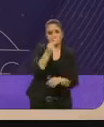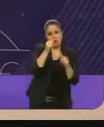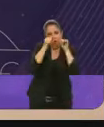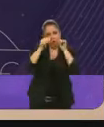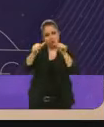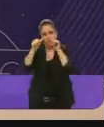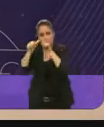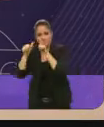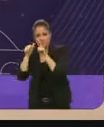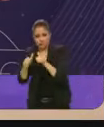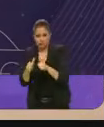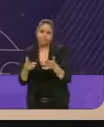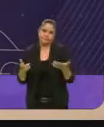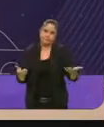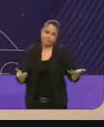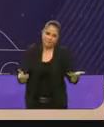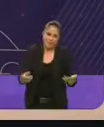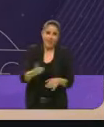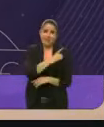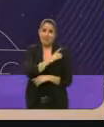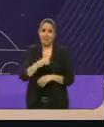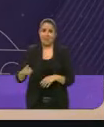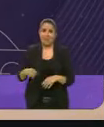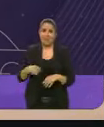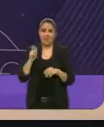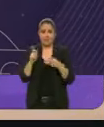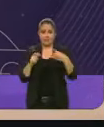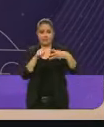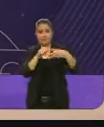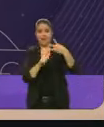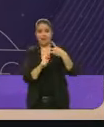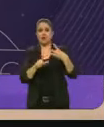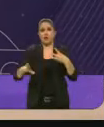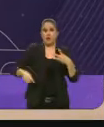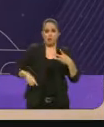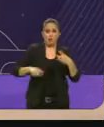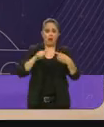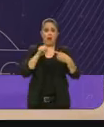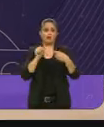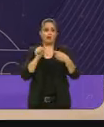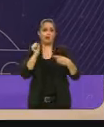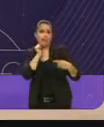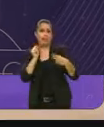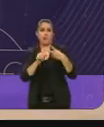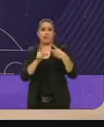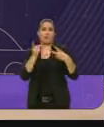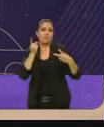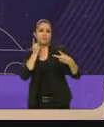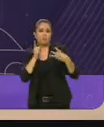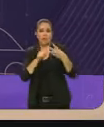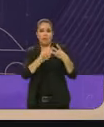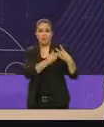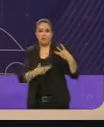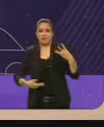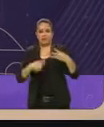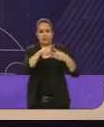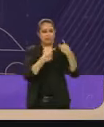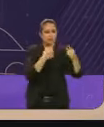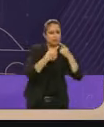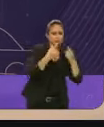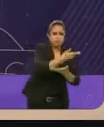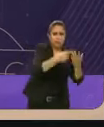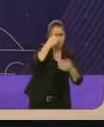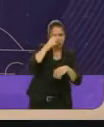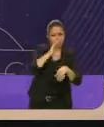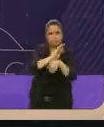Entonces, debe ser un trabajo de tres niveles de gobierno y por supuesto que vamos a renovar la infraestructura de